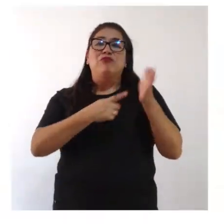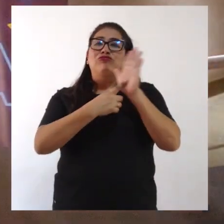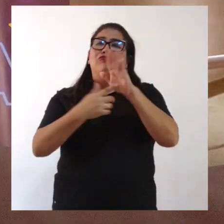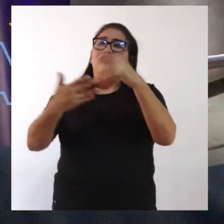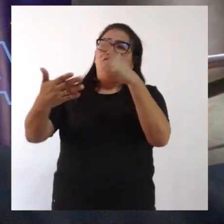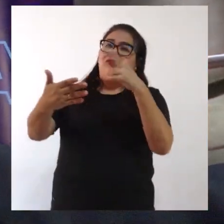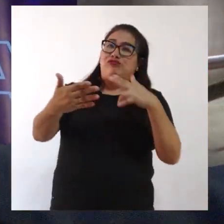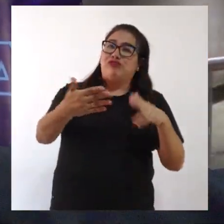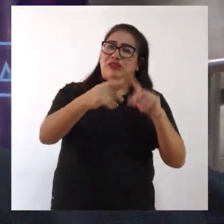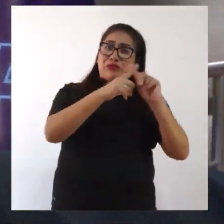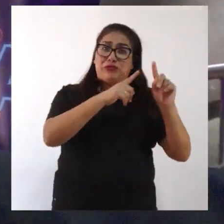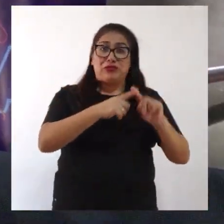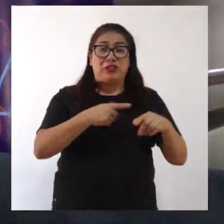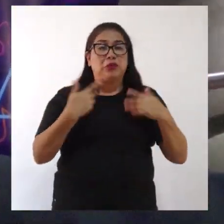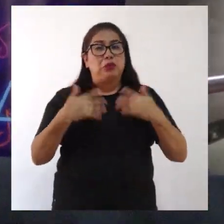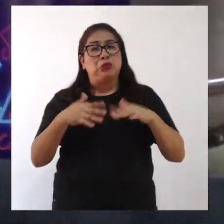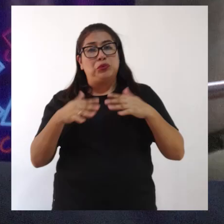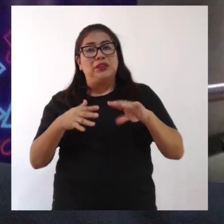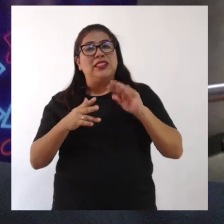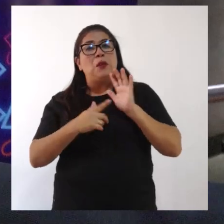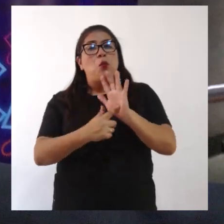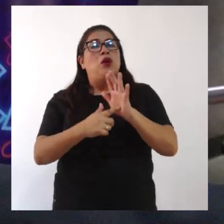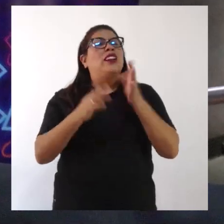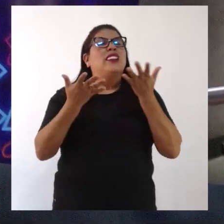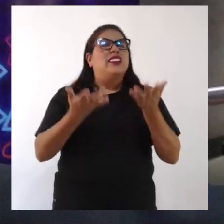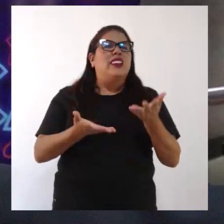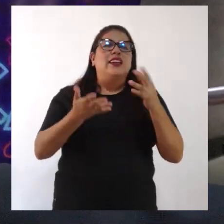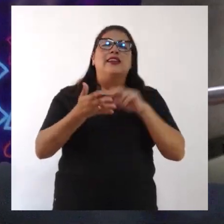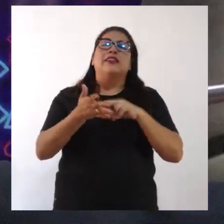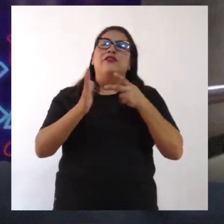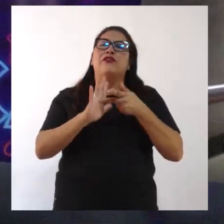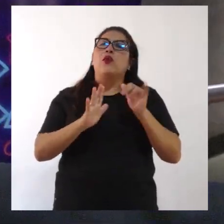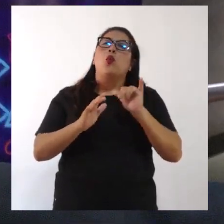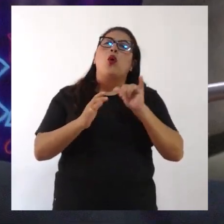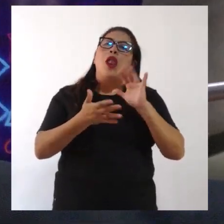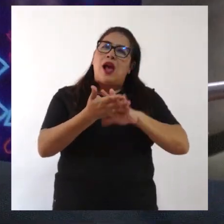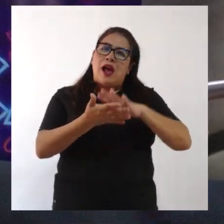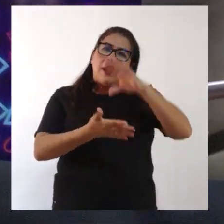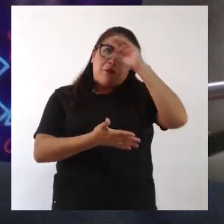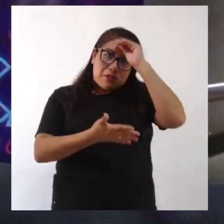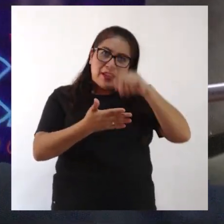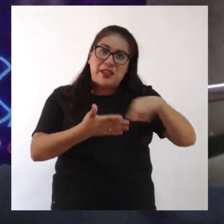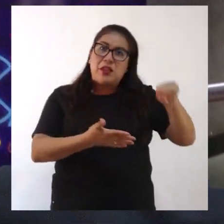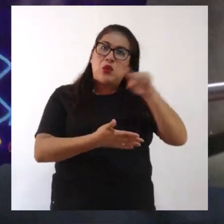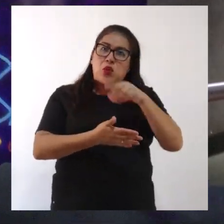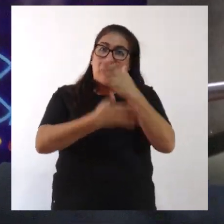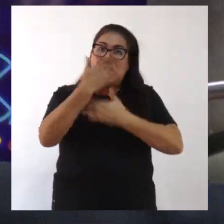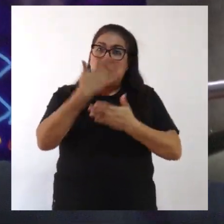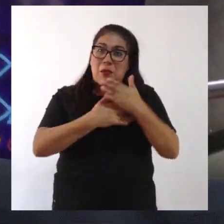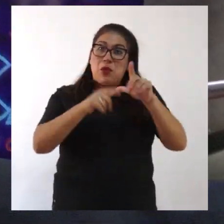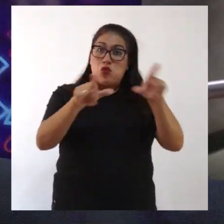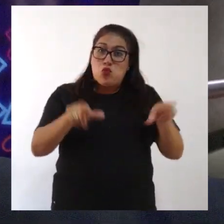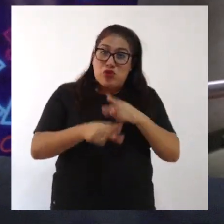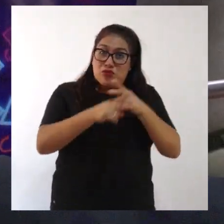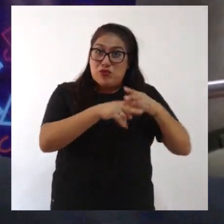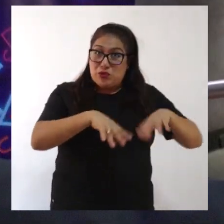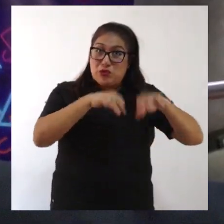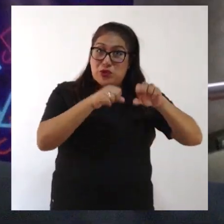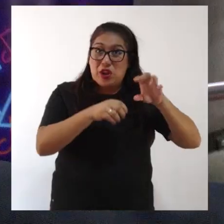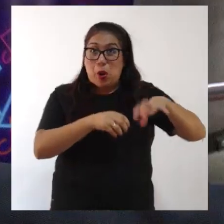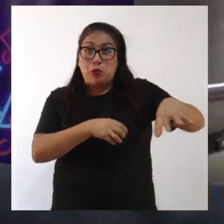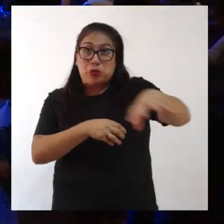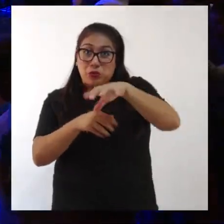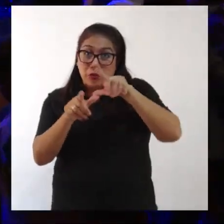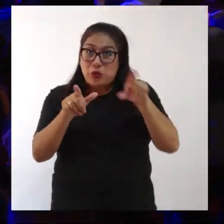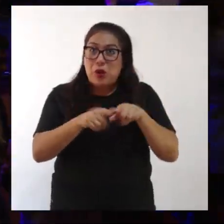exposición de arte ha significado el logro del aprendizaje que han tenido nuestros residentes de los centros de acogida